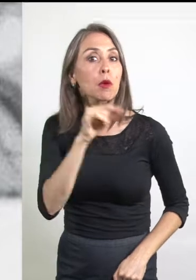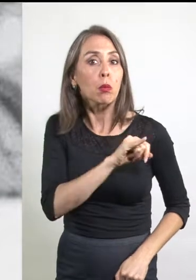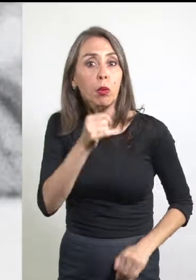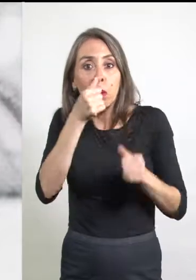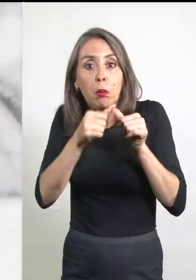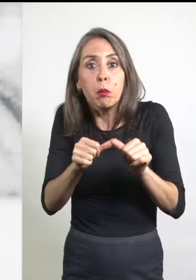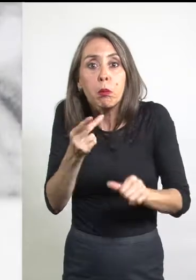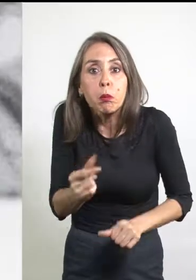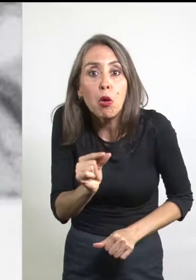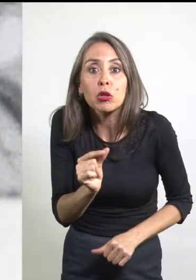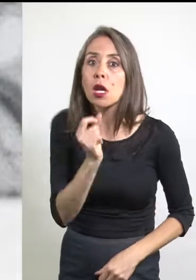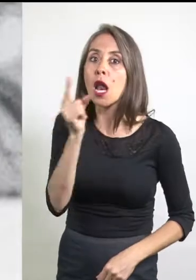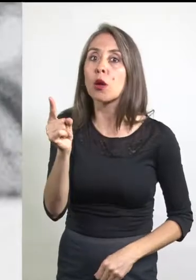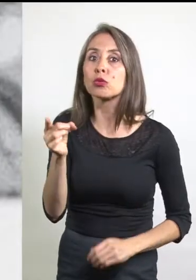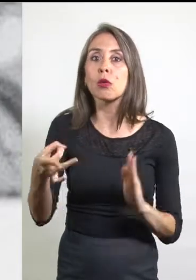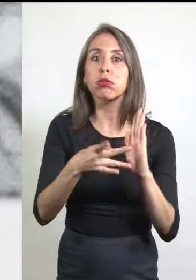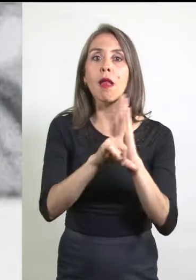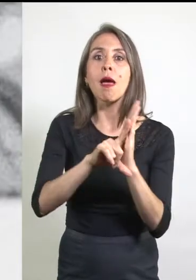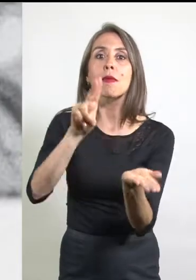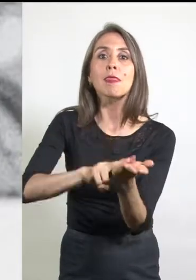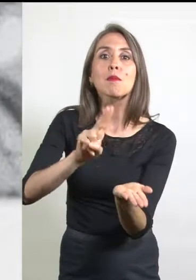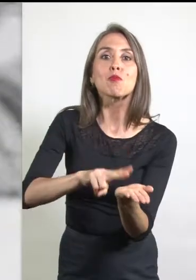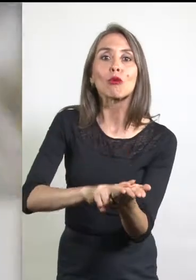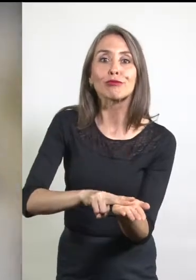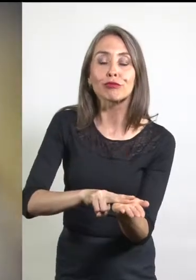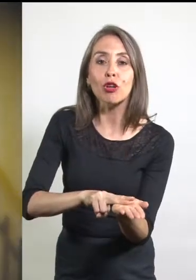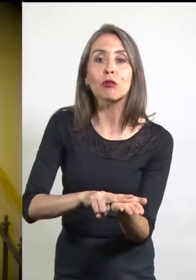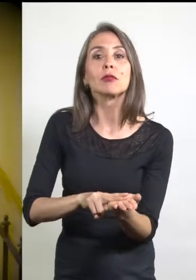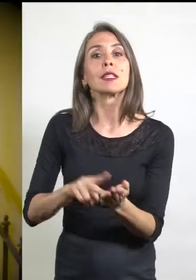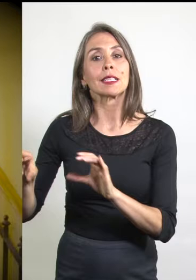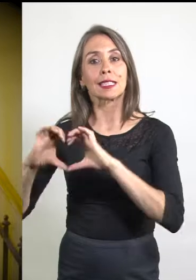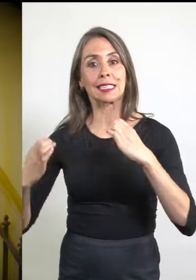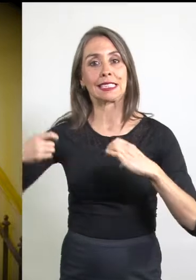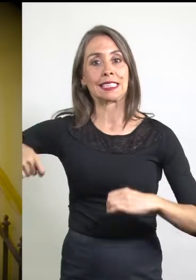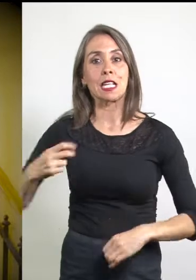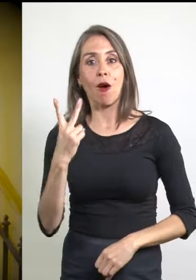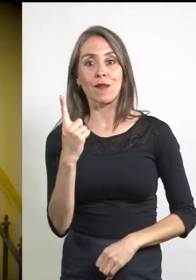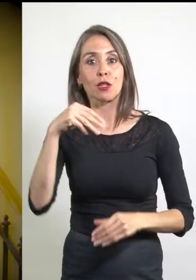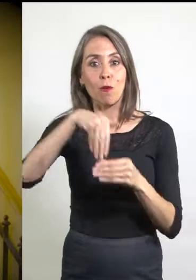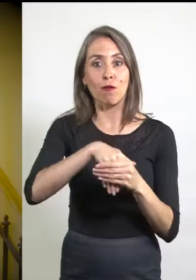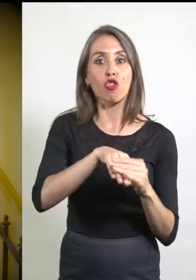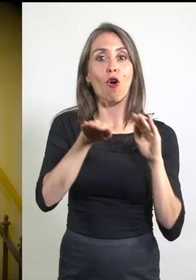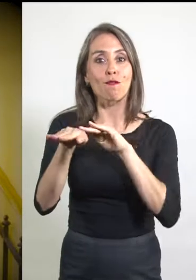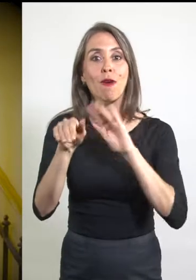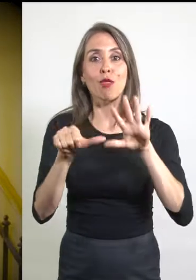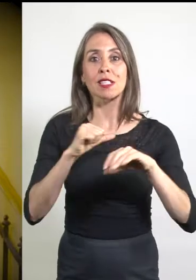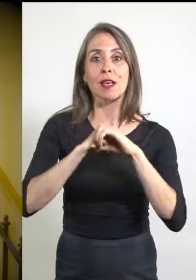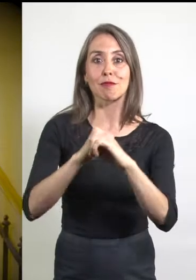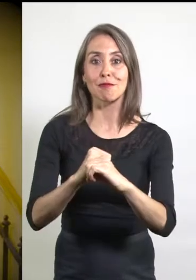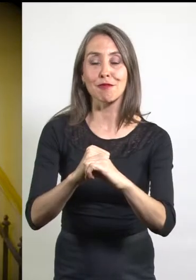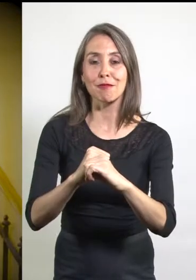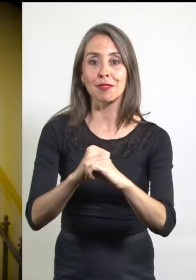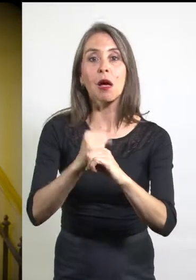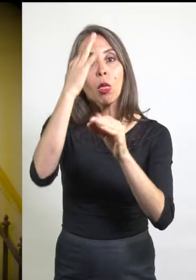al poco tiempo de diversos delitos de carácter tributaria. Y en consecuencia el Senado, por 21 votos a favor y 16 en contra,